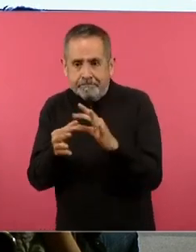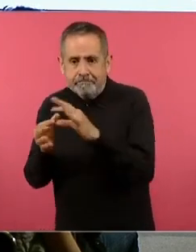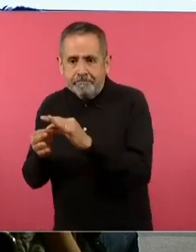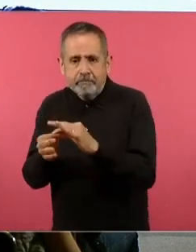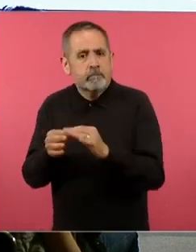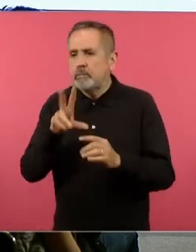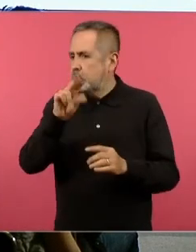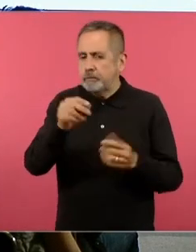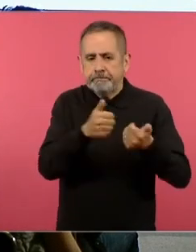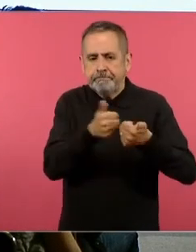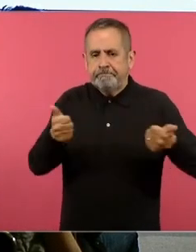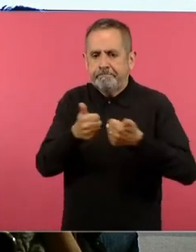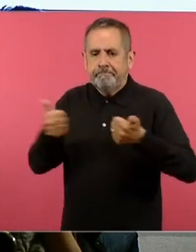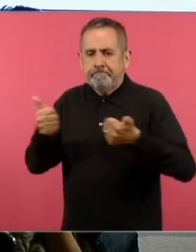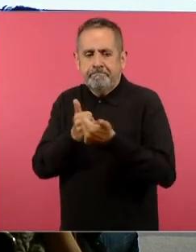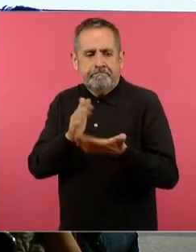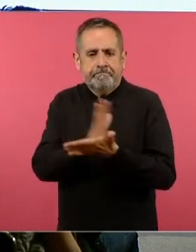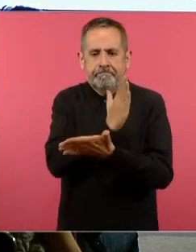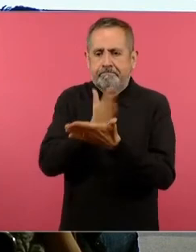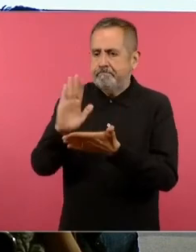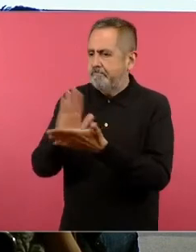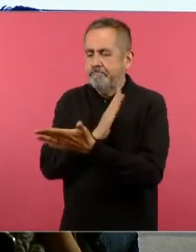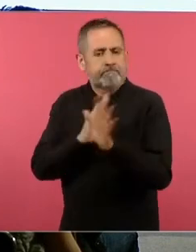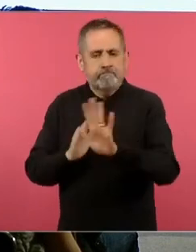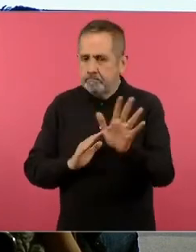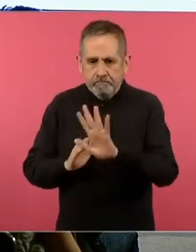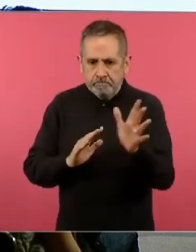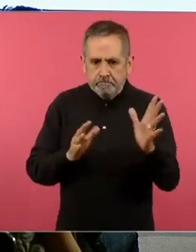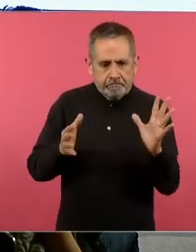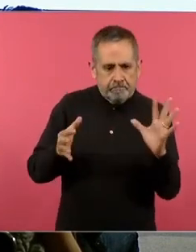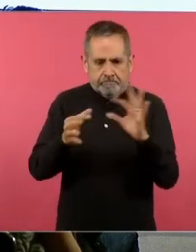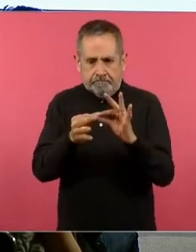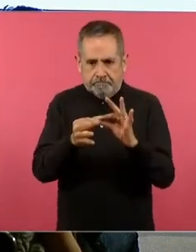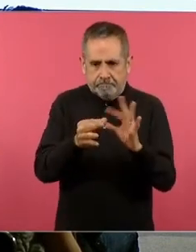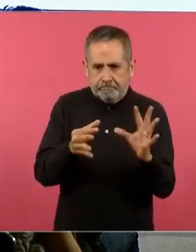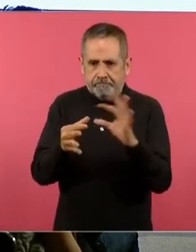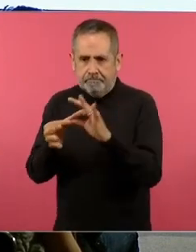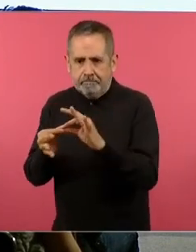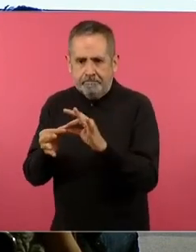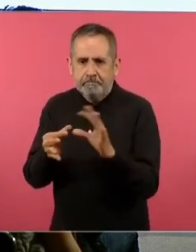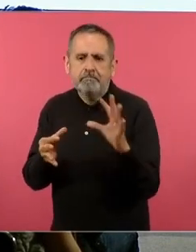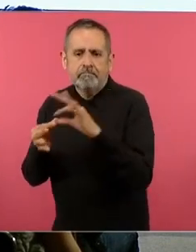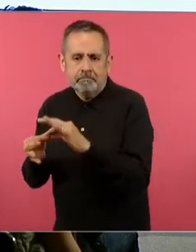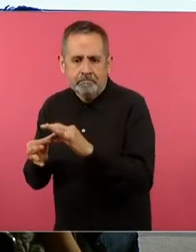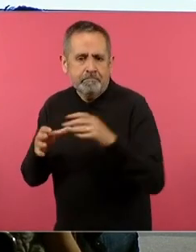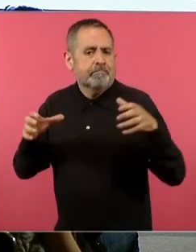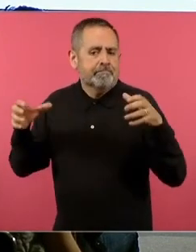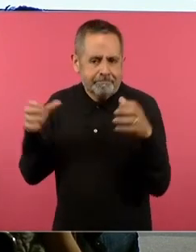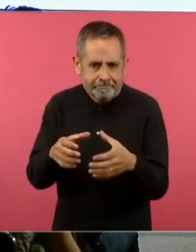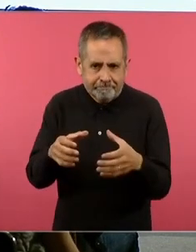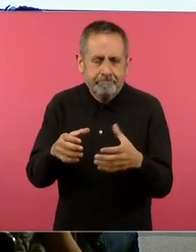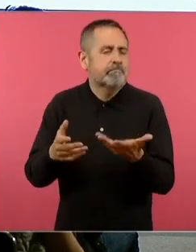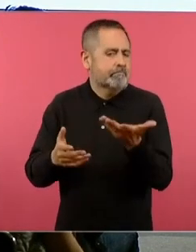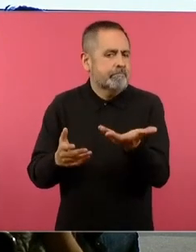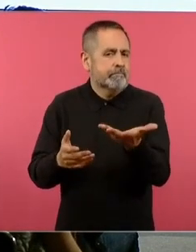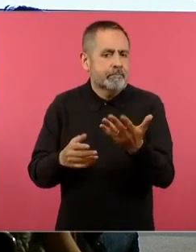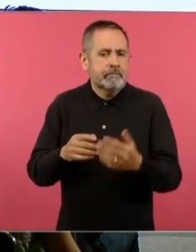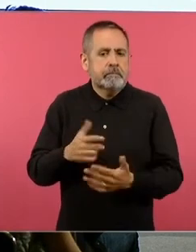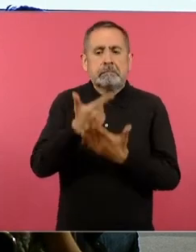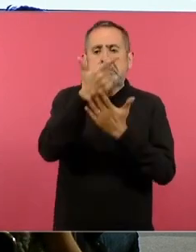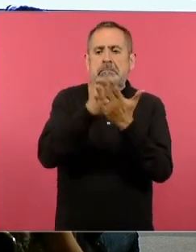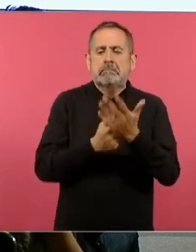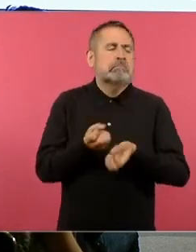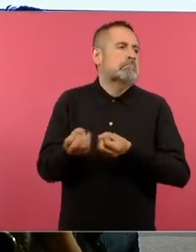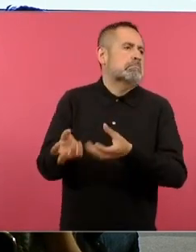manera aislada y entonces no hagamos únicamente una lista de todos los proyectos que hay que llevar a cabo sino por el contrario